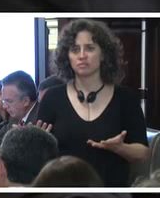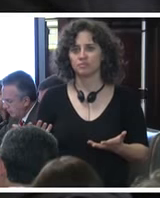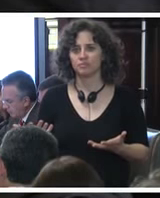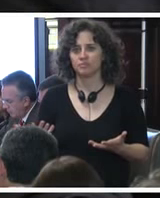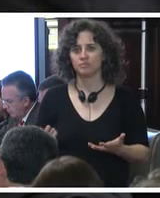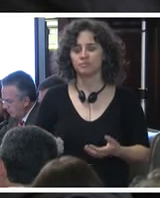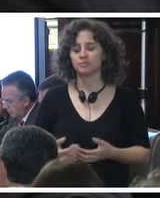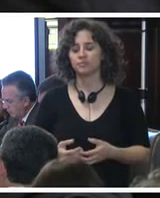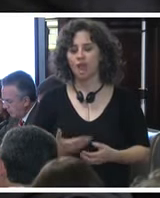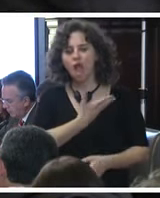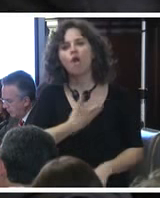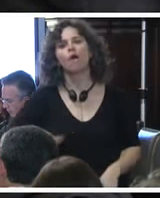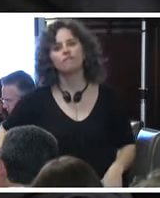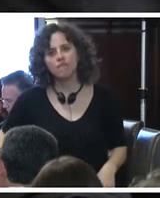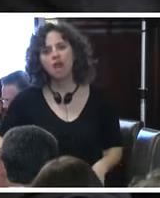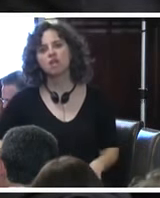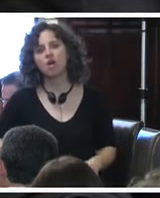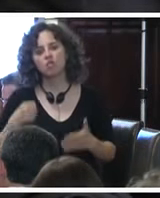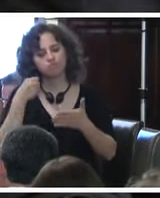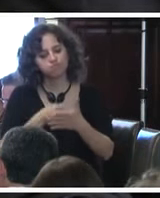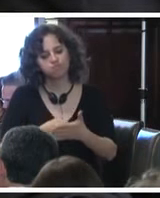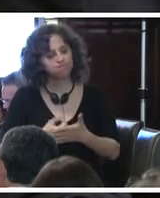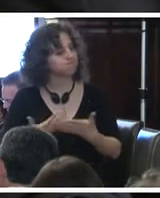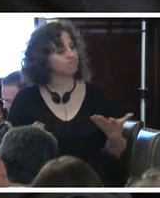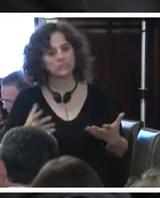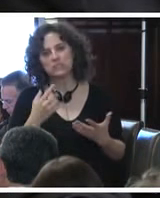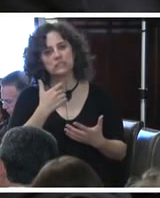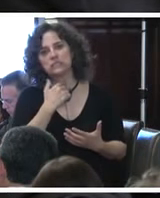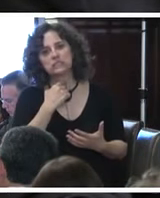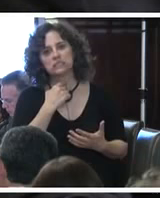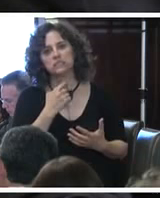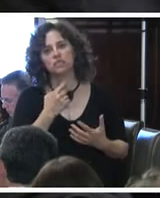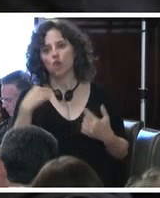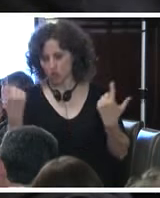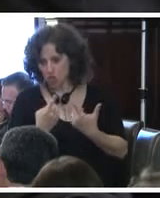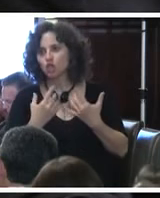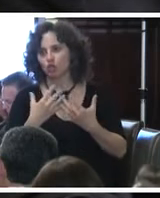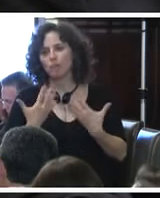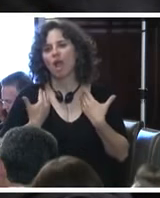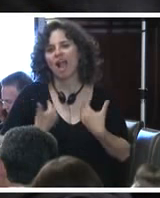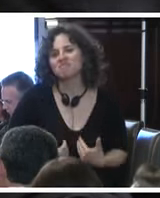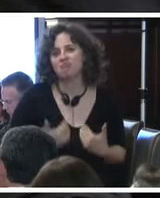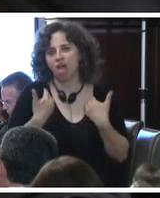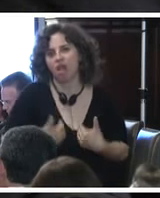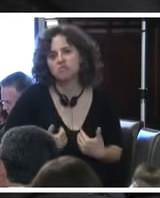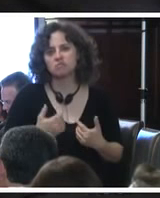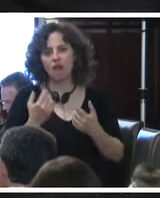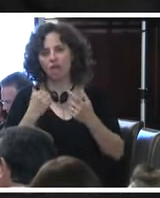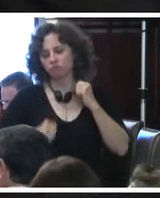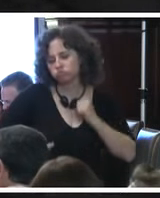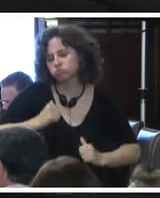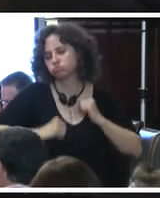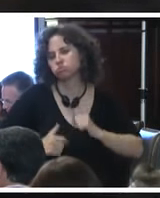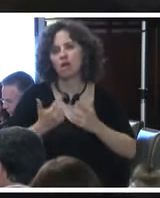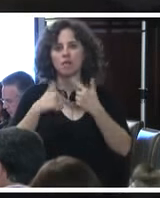El gobierno lo que le está apostando es al cansancio de nosotras como madre. Pero quiero decirle